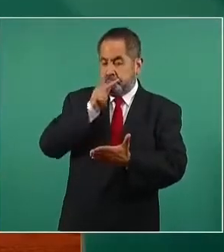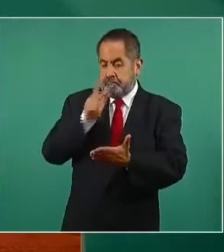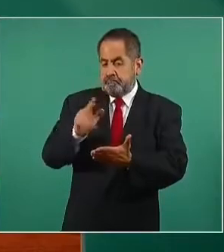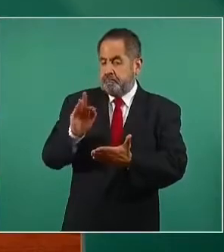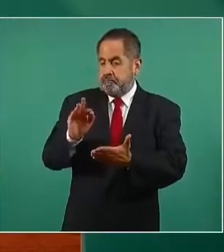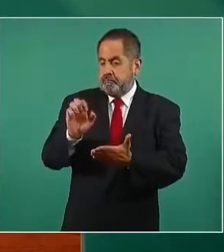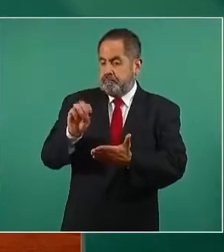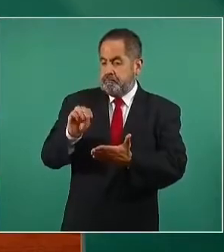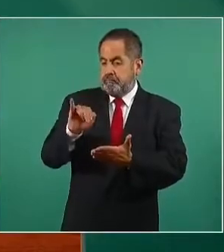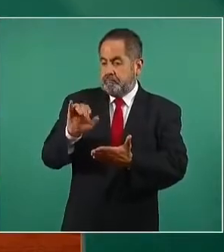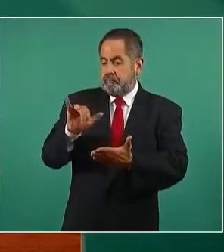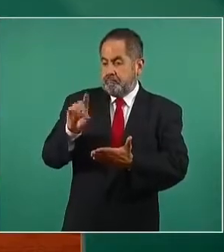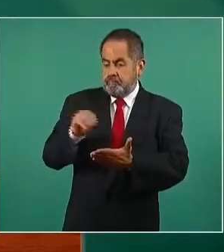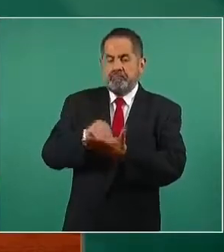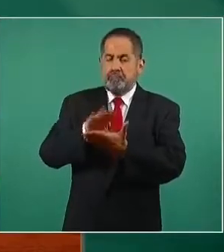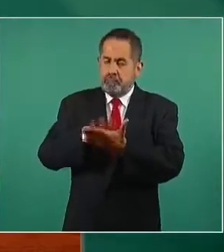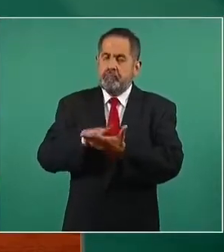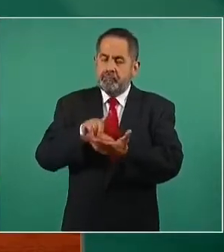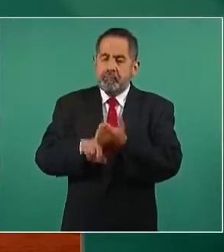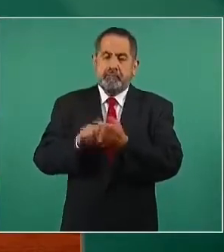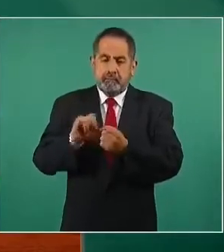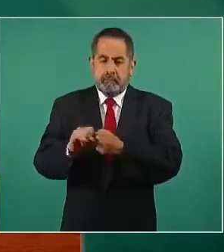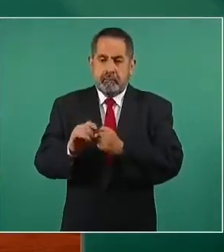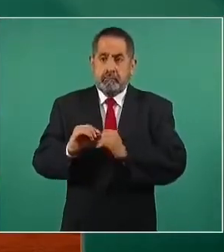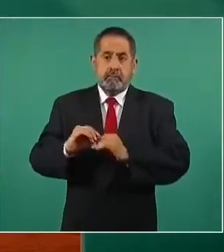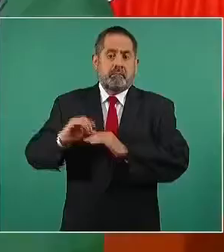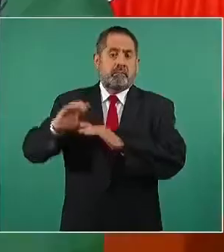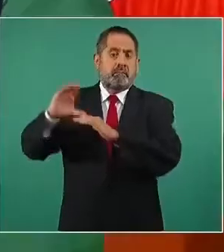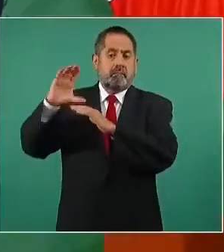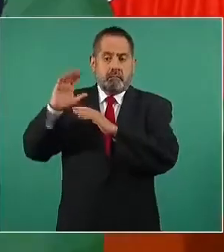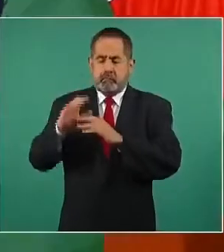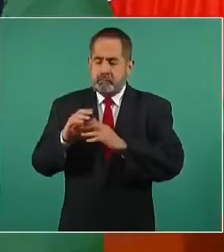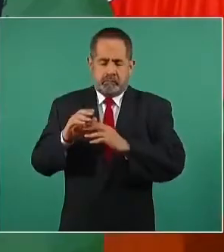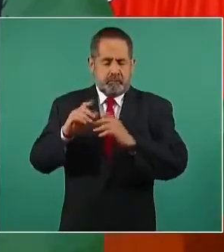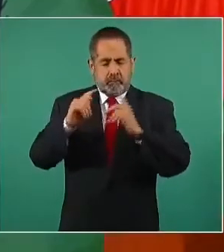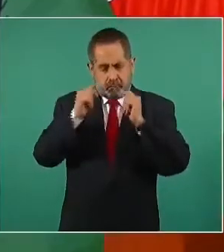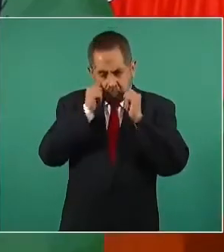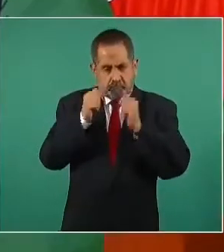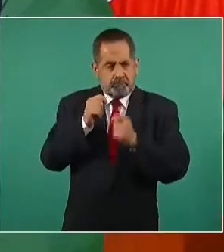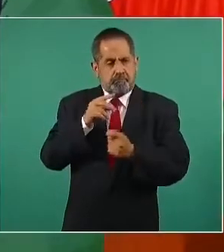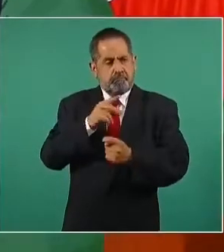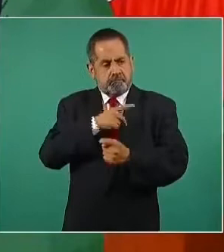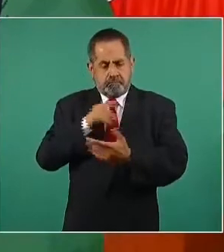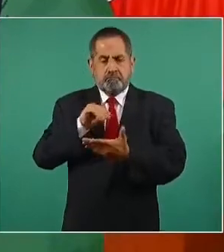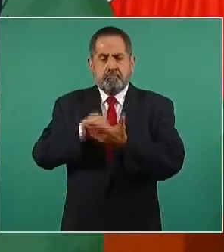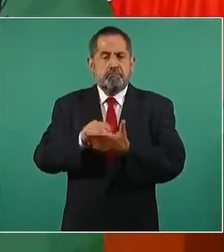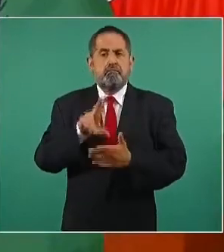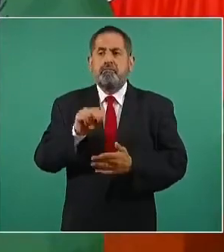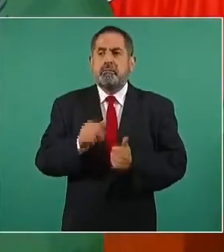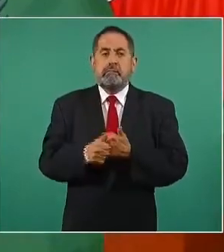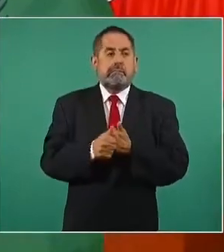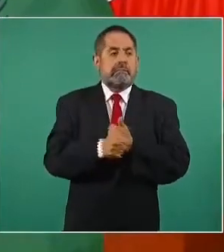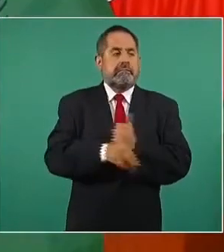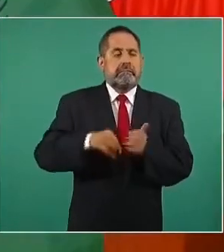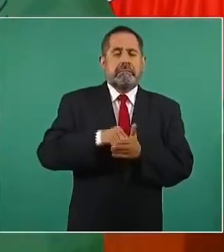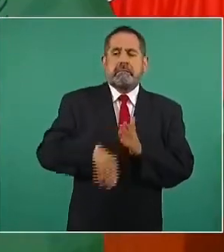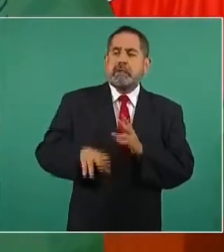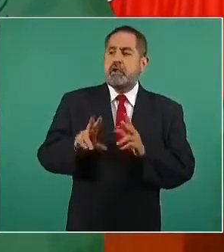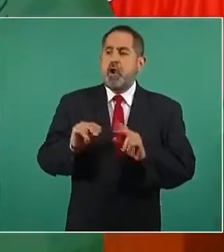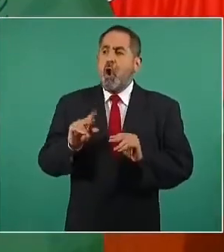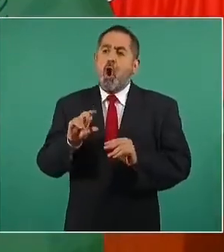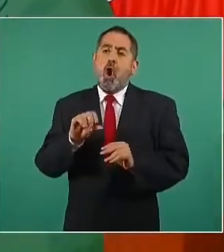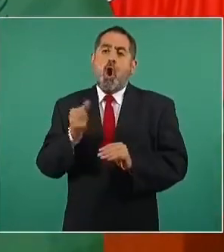importar que esa suma implique un aumento en las estadísticas. Aquí la